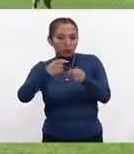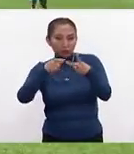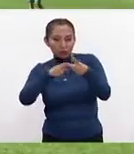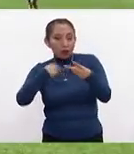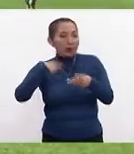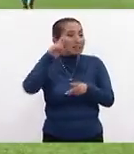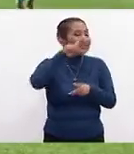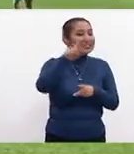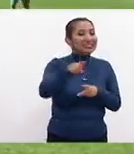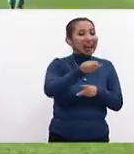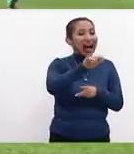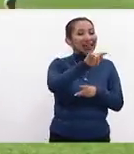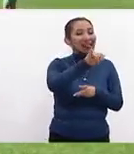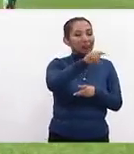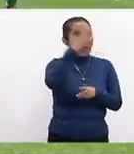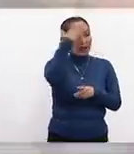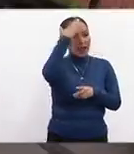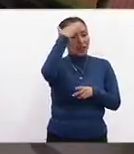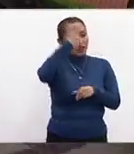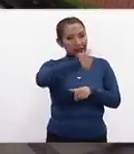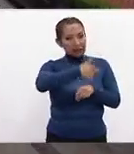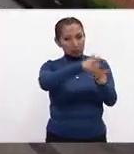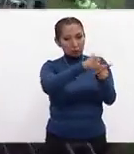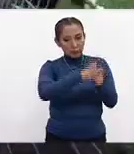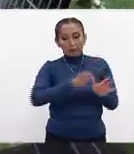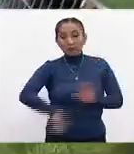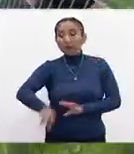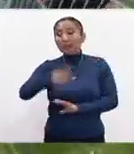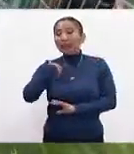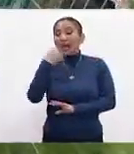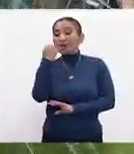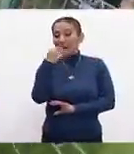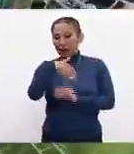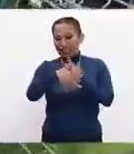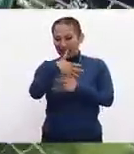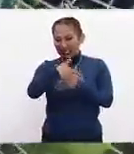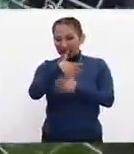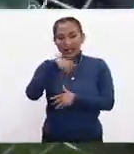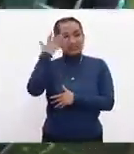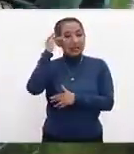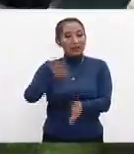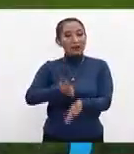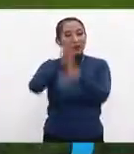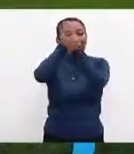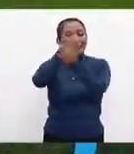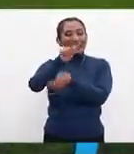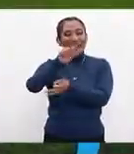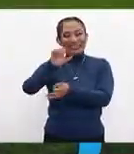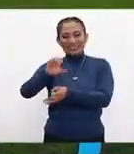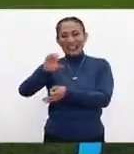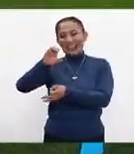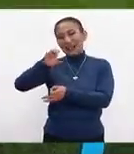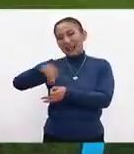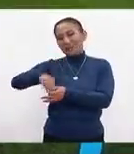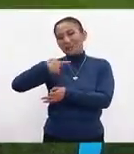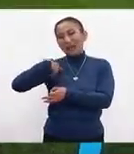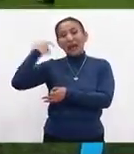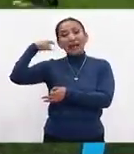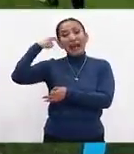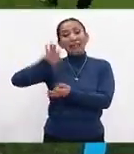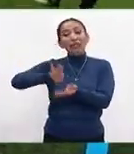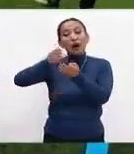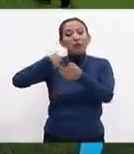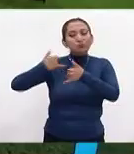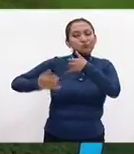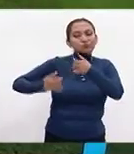1. Mientras que Zacatepec fue líder del 6. Y a las 21.15 horas Santos recibirá en el TCM a Querétaro. En uno de los